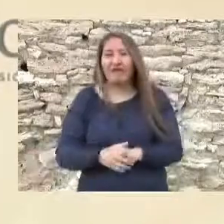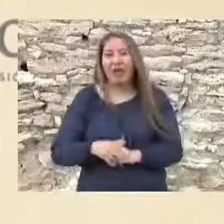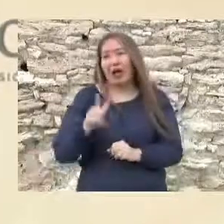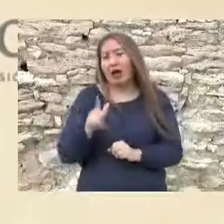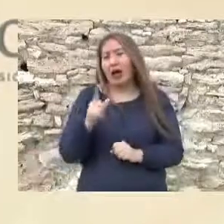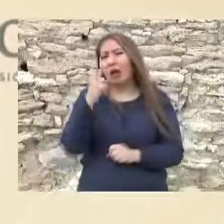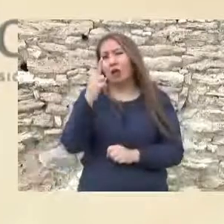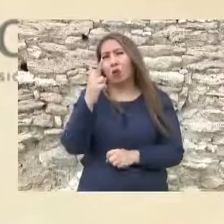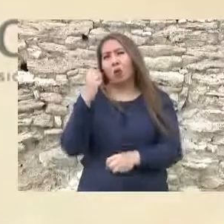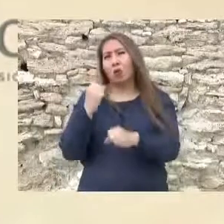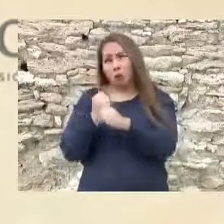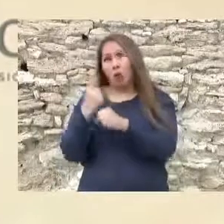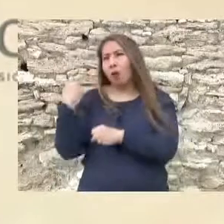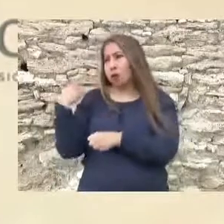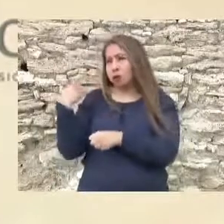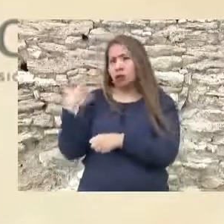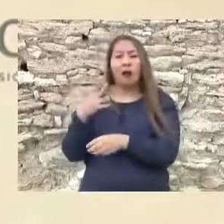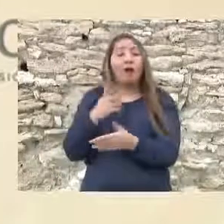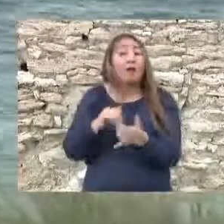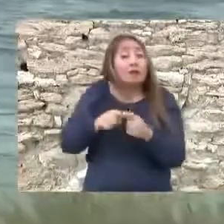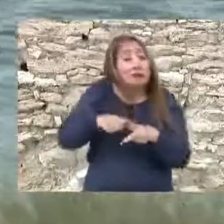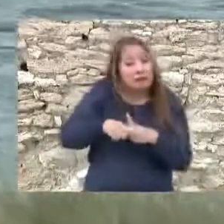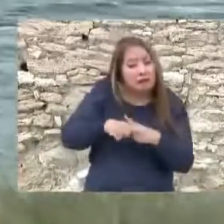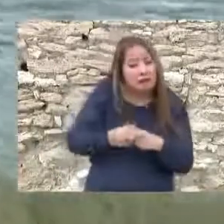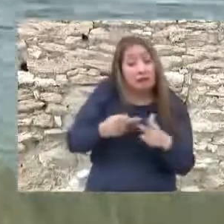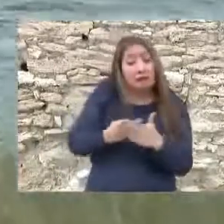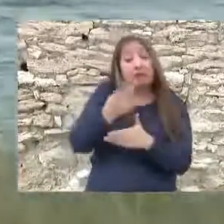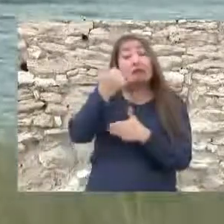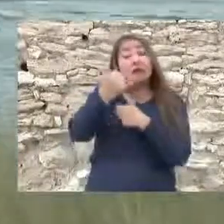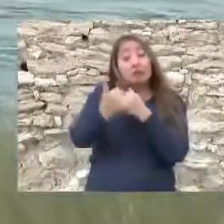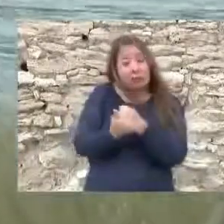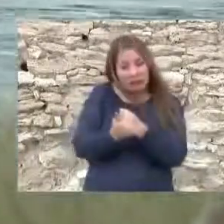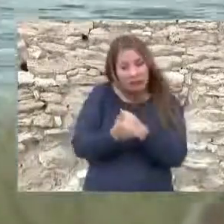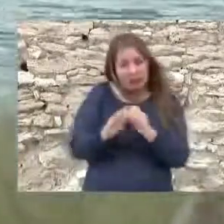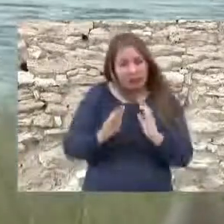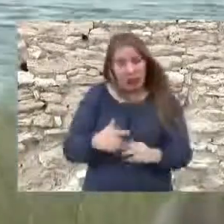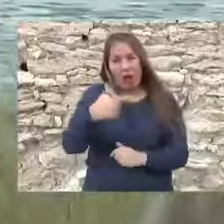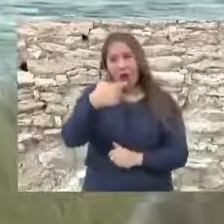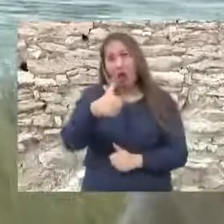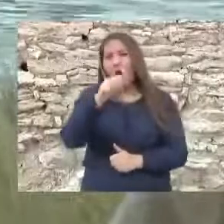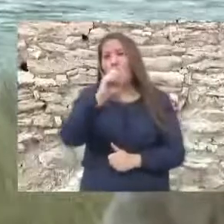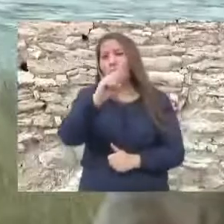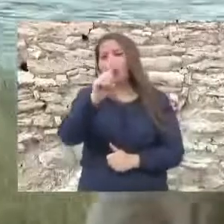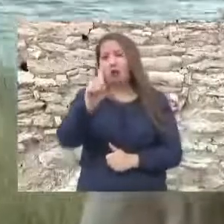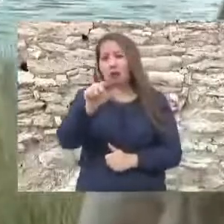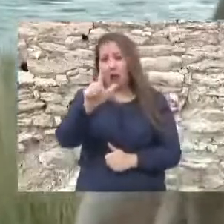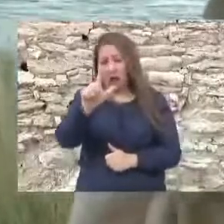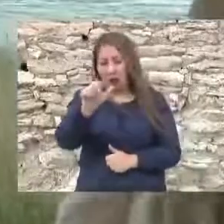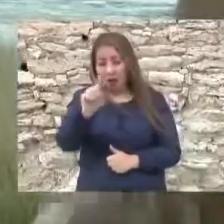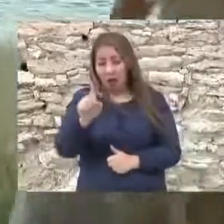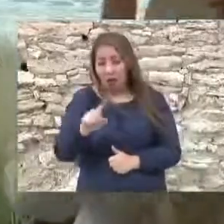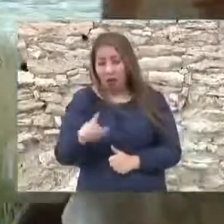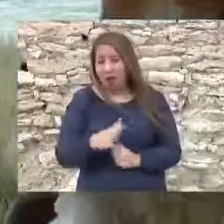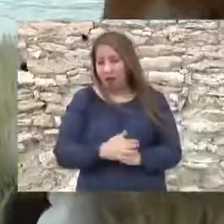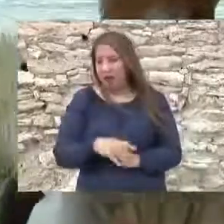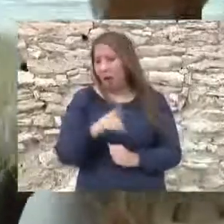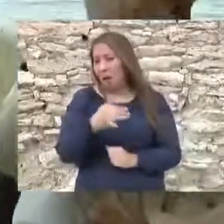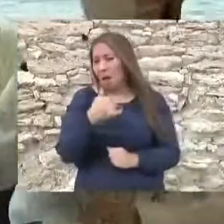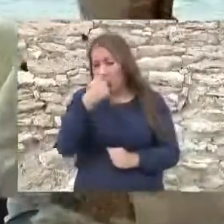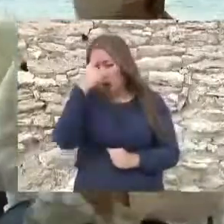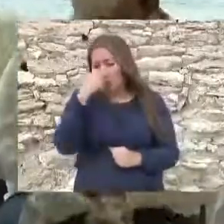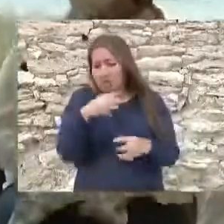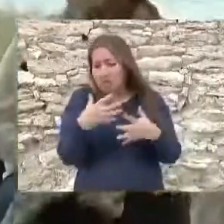hace dos años, inició el proyecto que se propuso a la Fundación González Río Arronte y al Fondo Mexicano para la